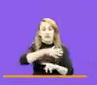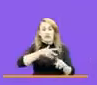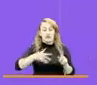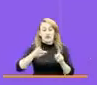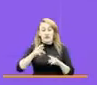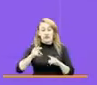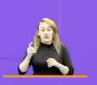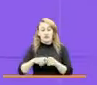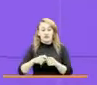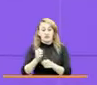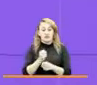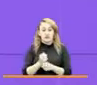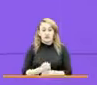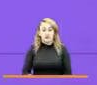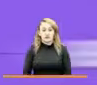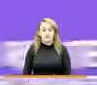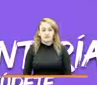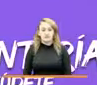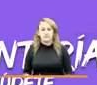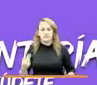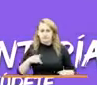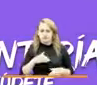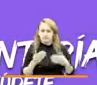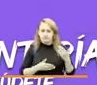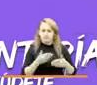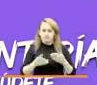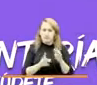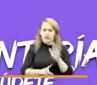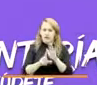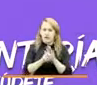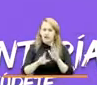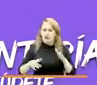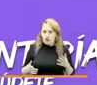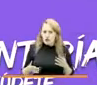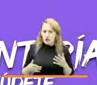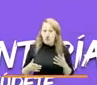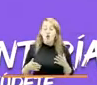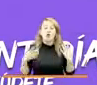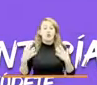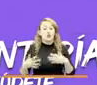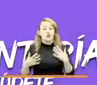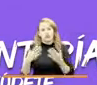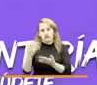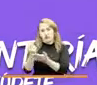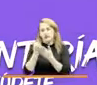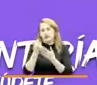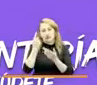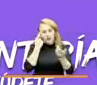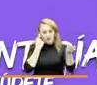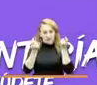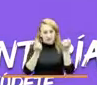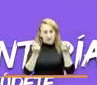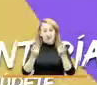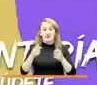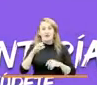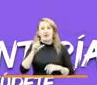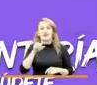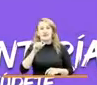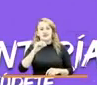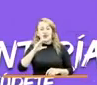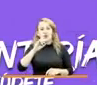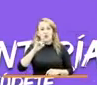de empleo. Pero hemos avanzado en el marco de lo legal gracias a la ayuda de la Estrategia Nacional Sacúdete, buscando